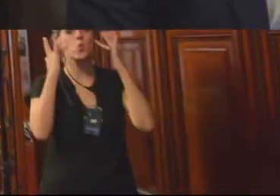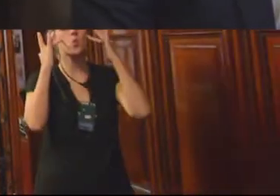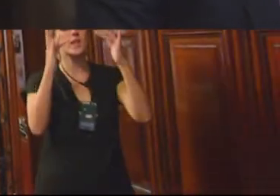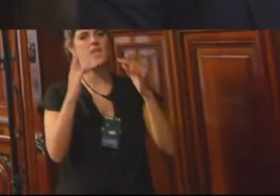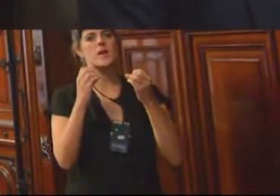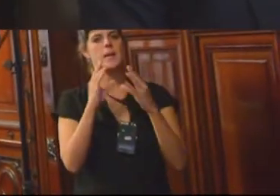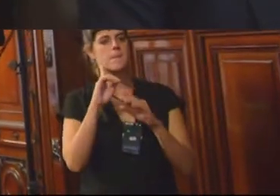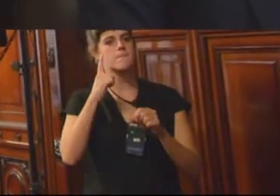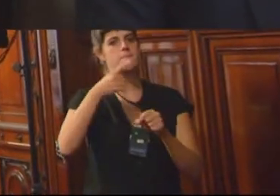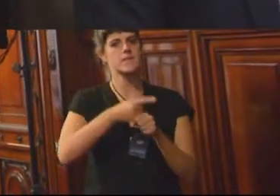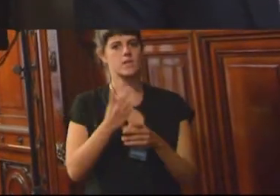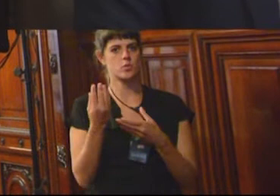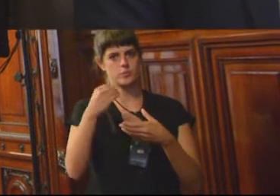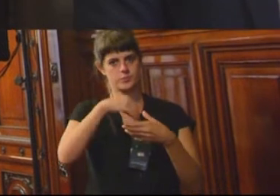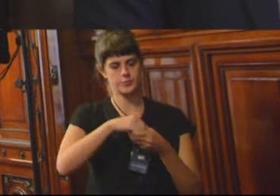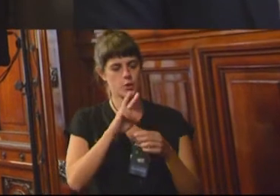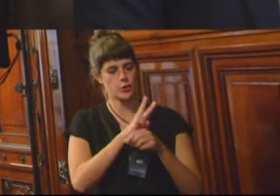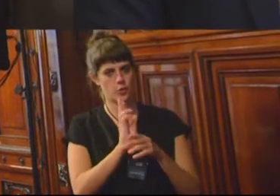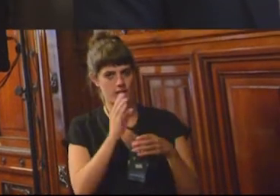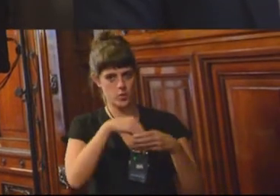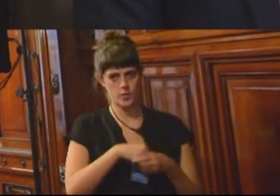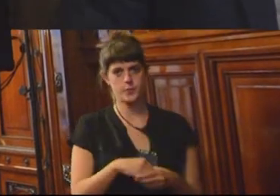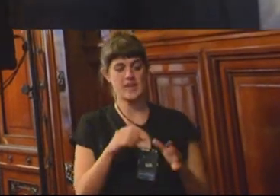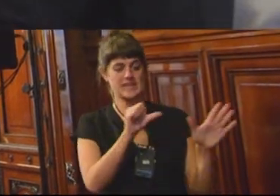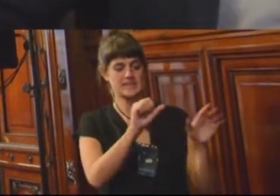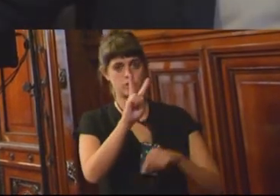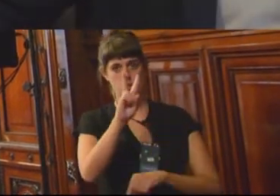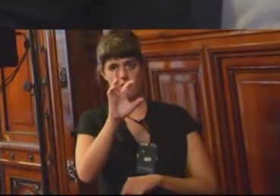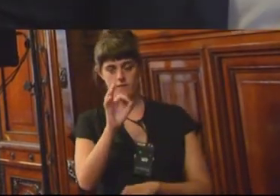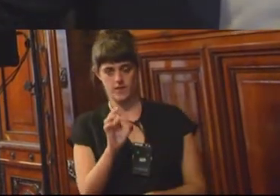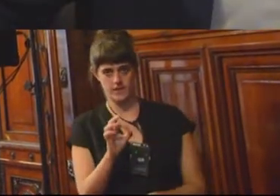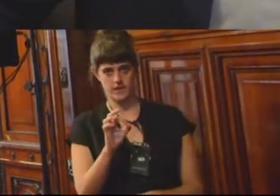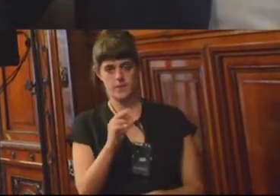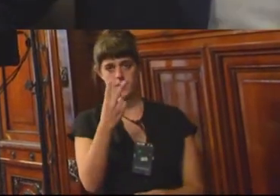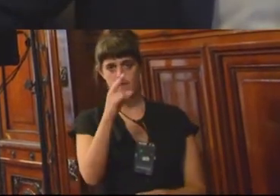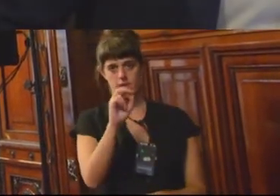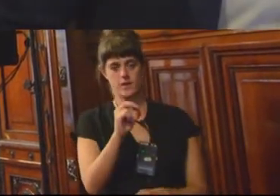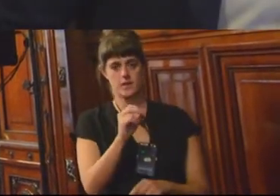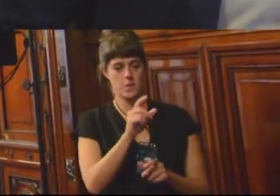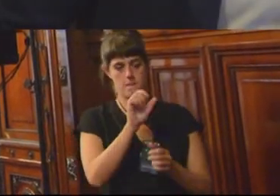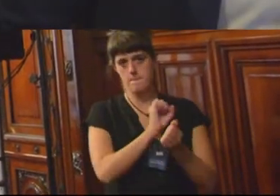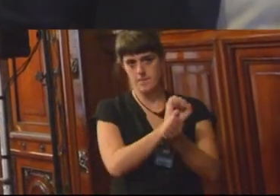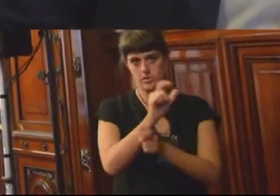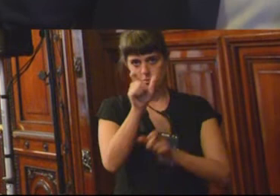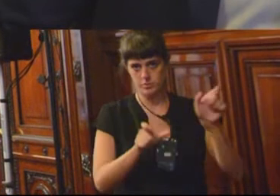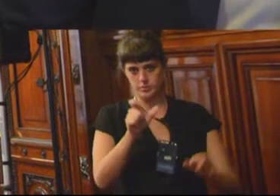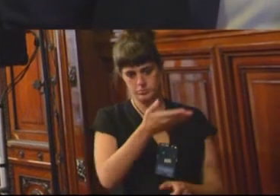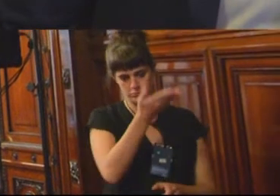control está incluido en la misma. 620 reclusos, PPL, personas, seres humanos,